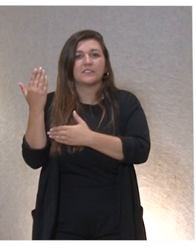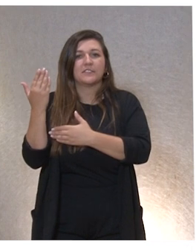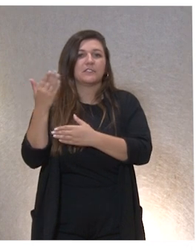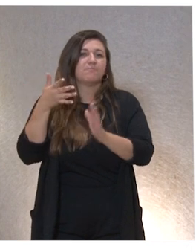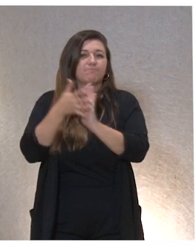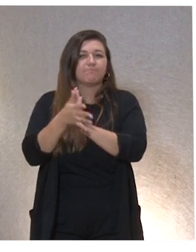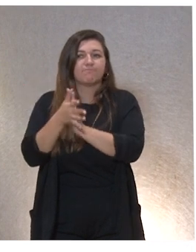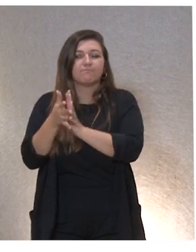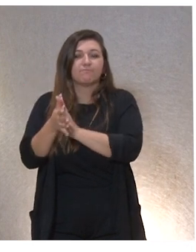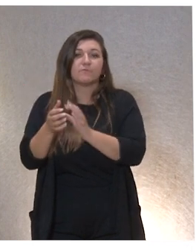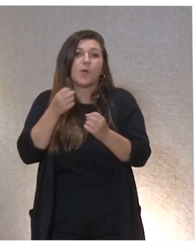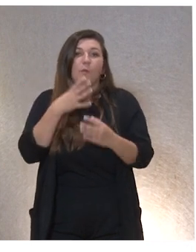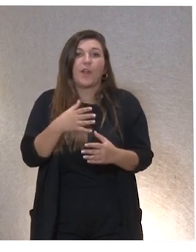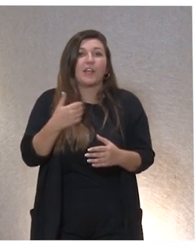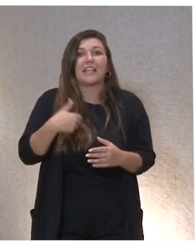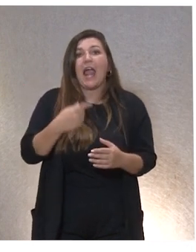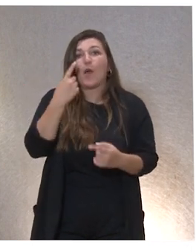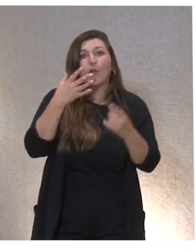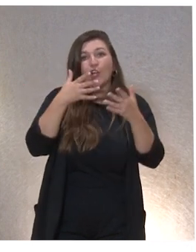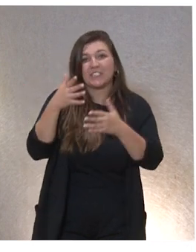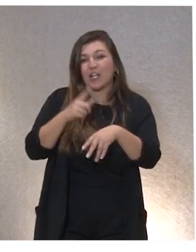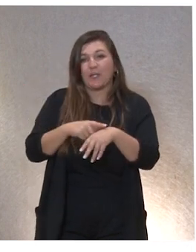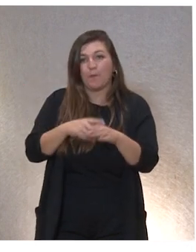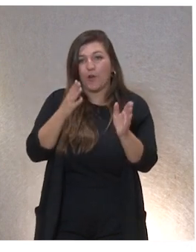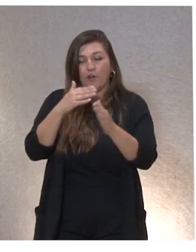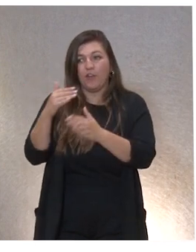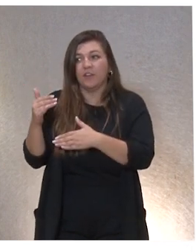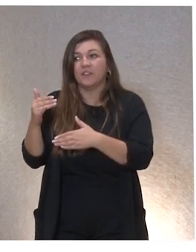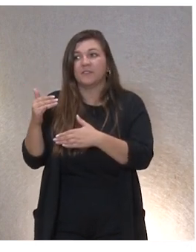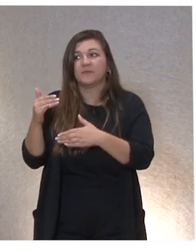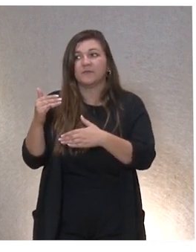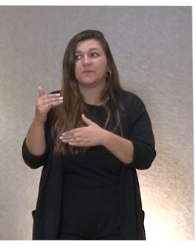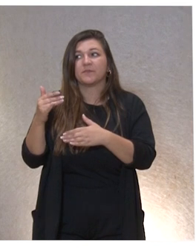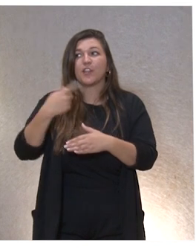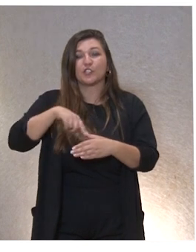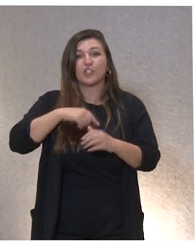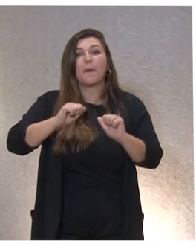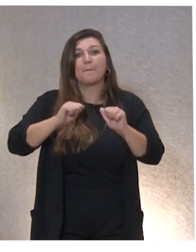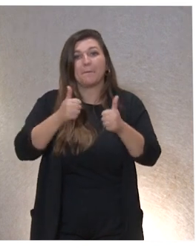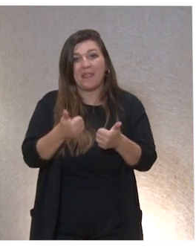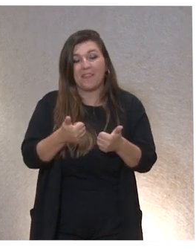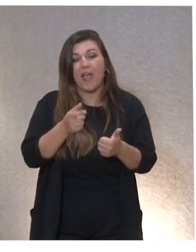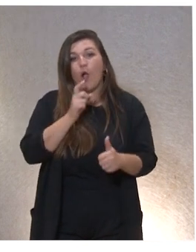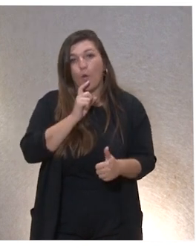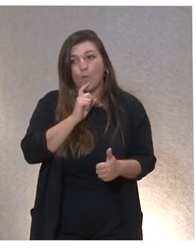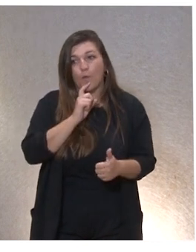Y, bueno, pues estos serían algunos consejos, que ya no me da tiempo, sobre cómo podríamos empezar a